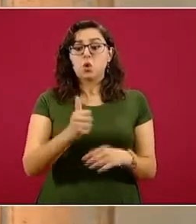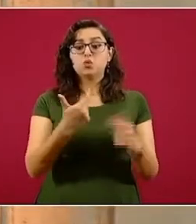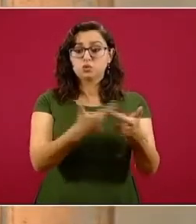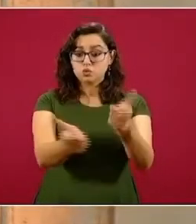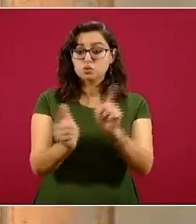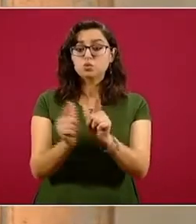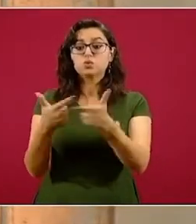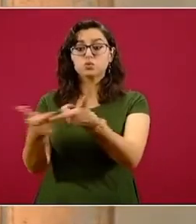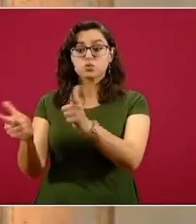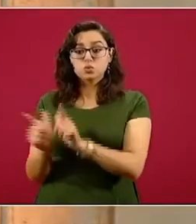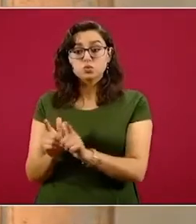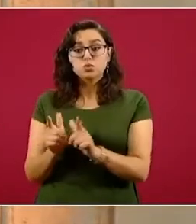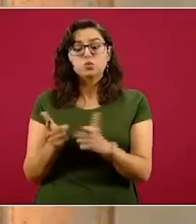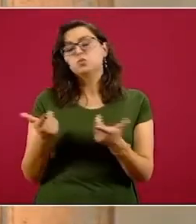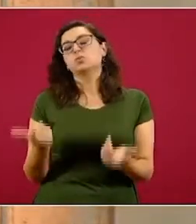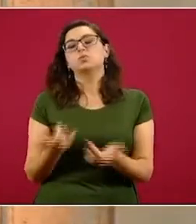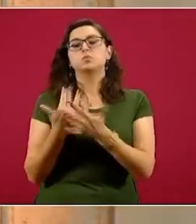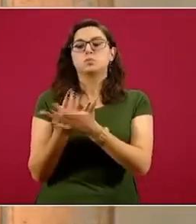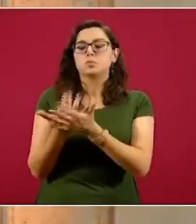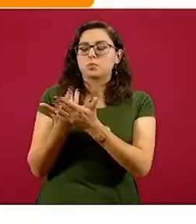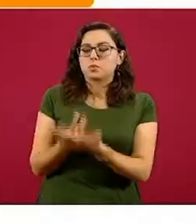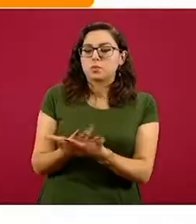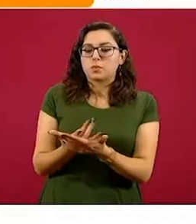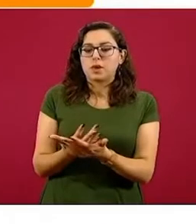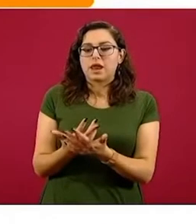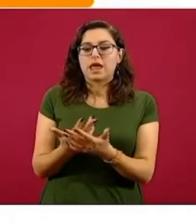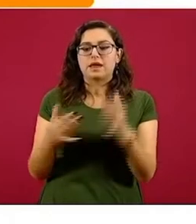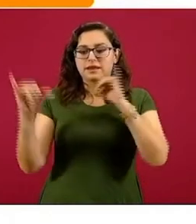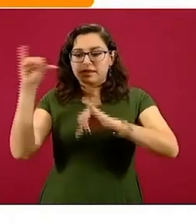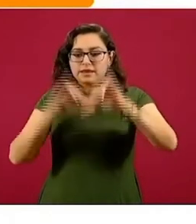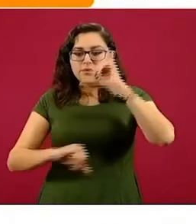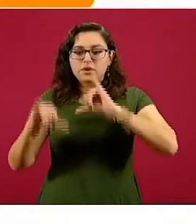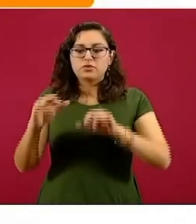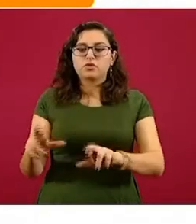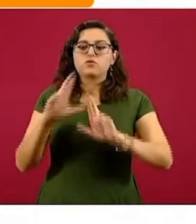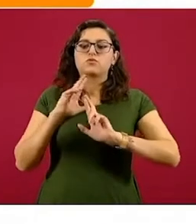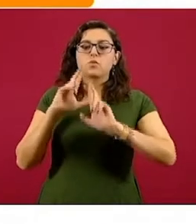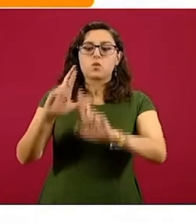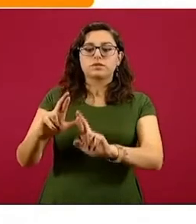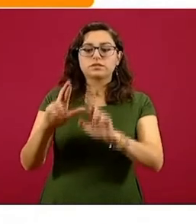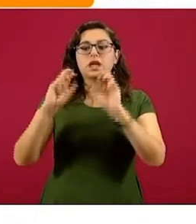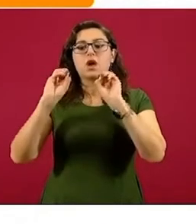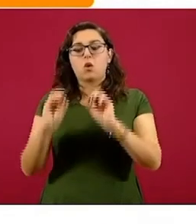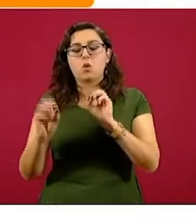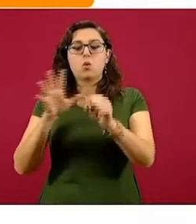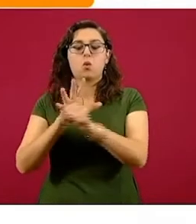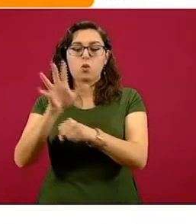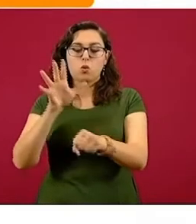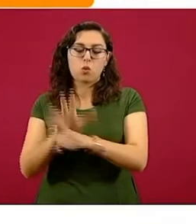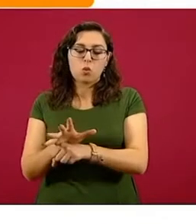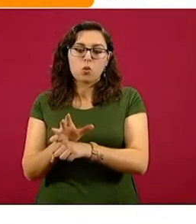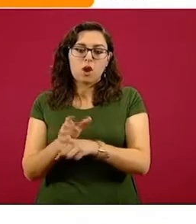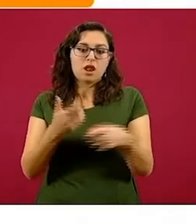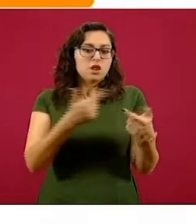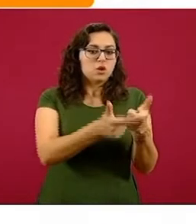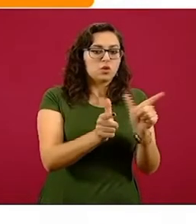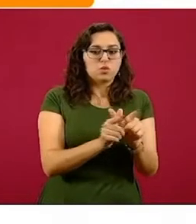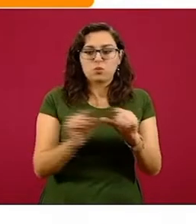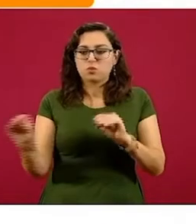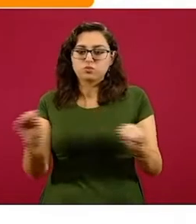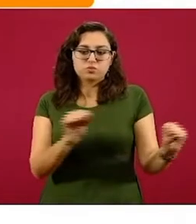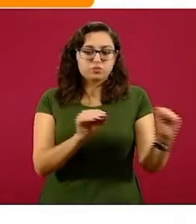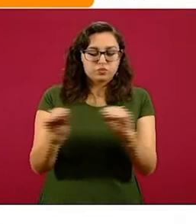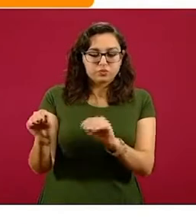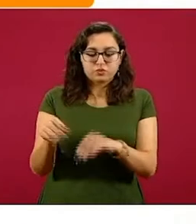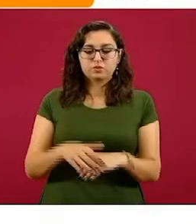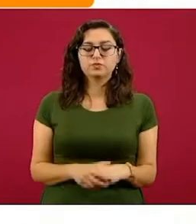esperando o el resultado de laboratorio o la clasificación final correspondiente que nos llevará también a mover las